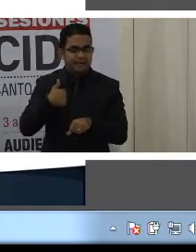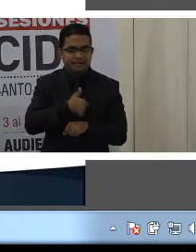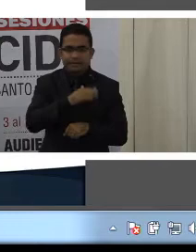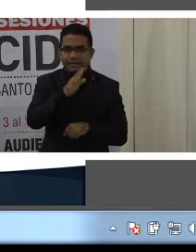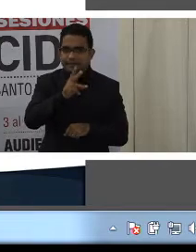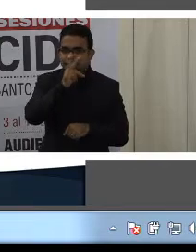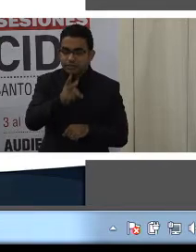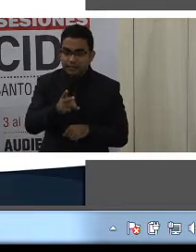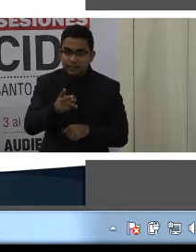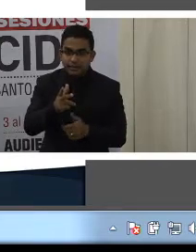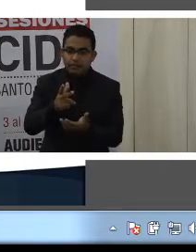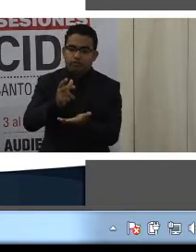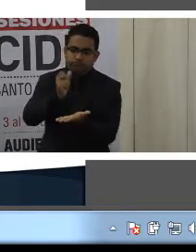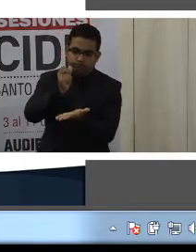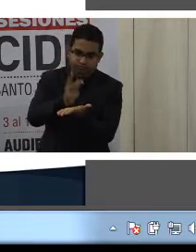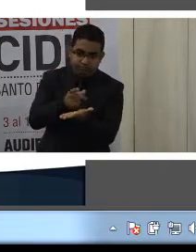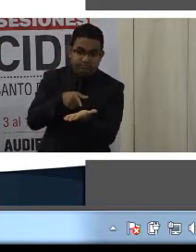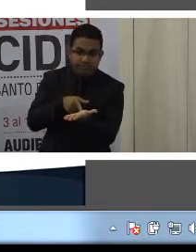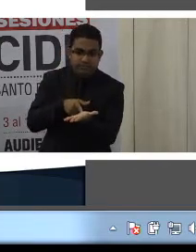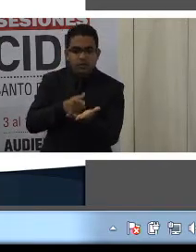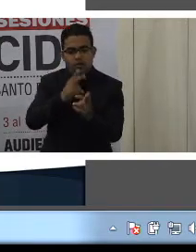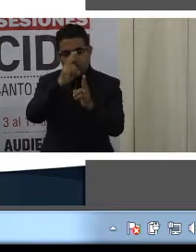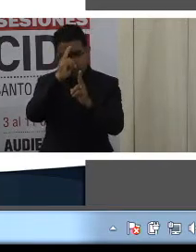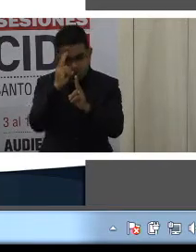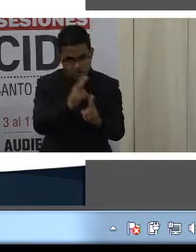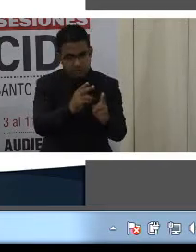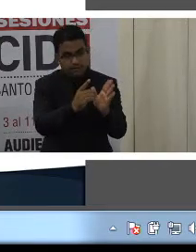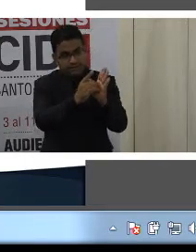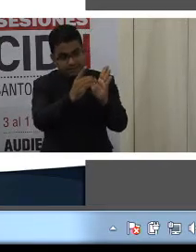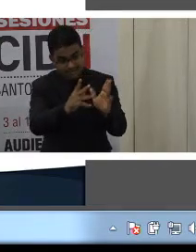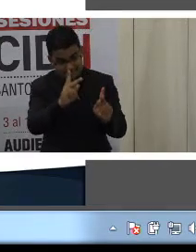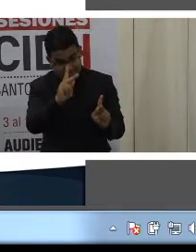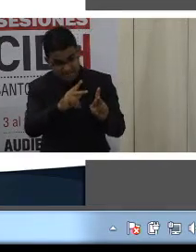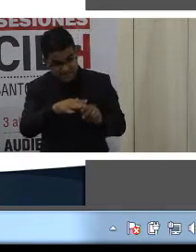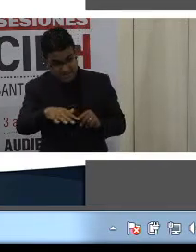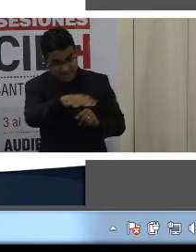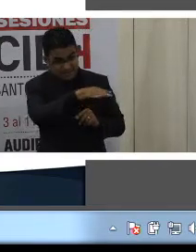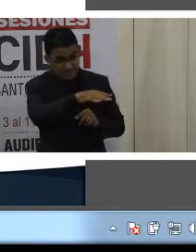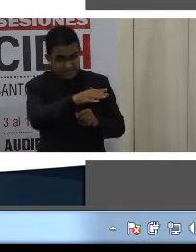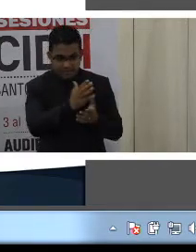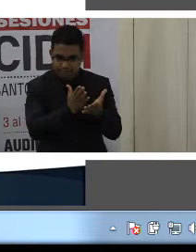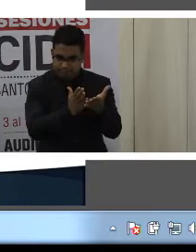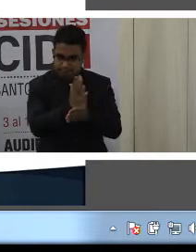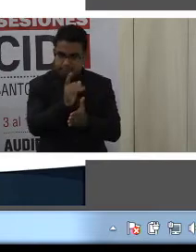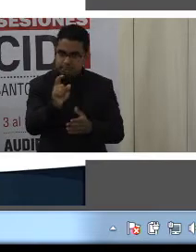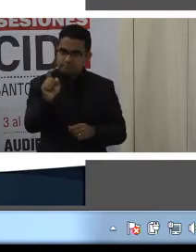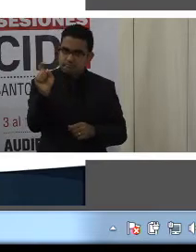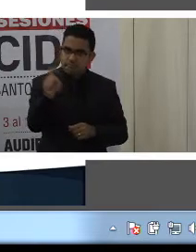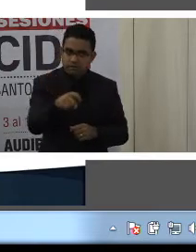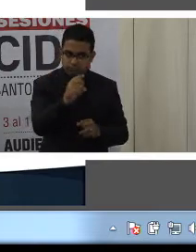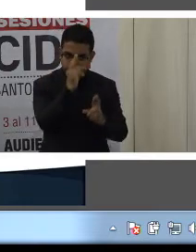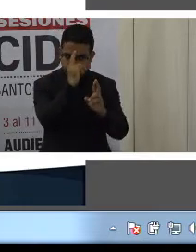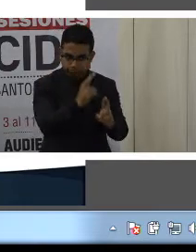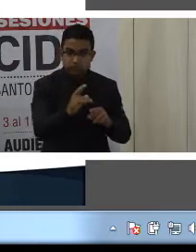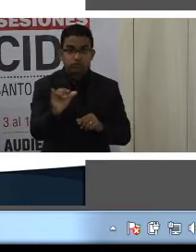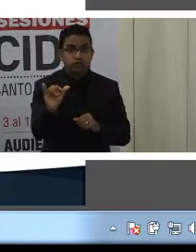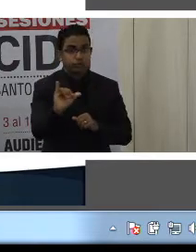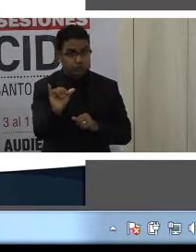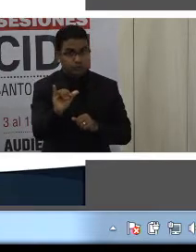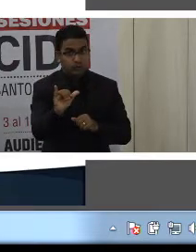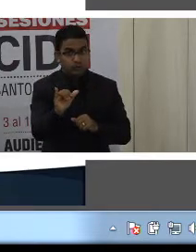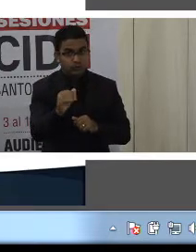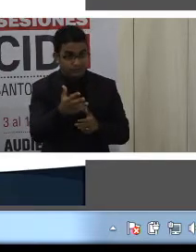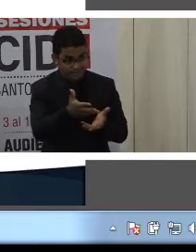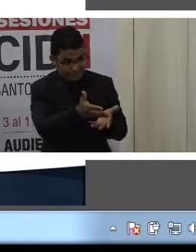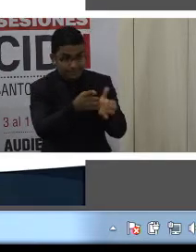se reconoce a las personas con discapacidad como un sujeto de derecho. Es decir, se consagra el derecho de